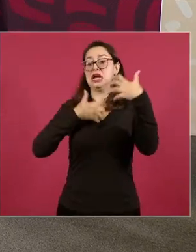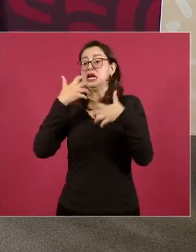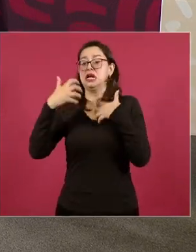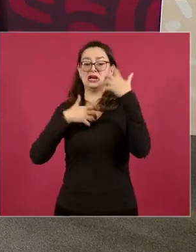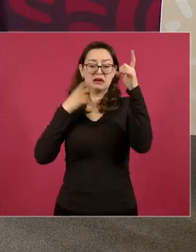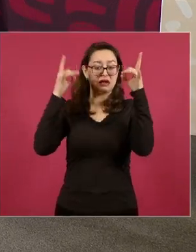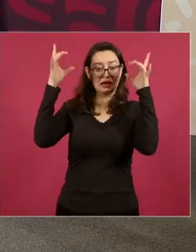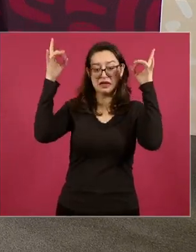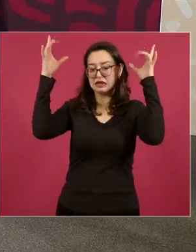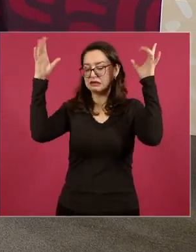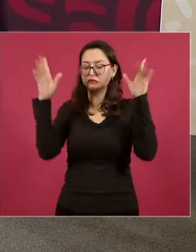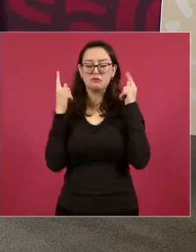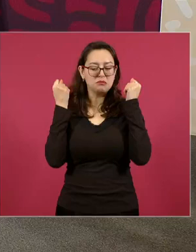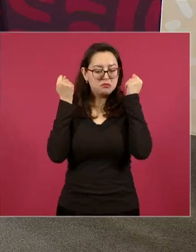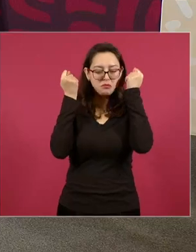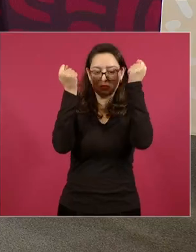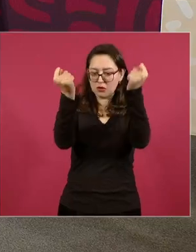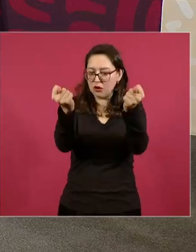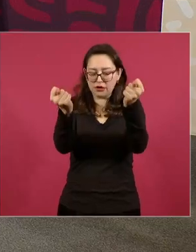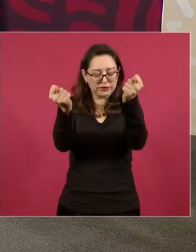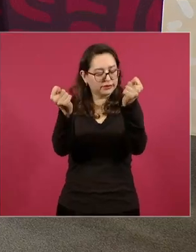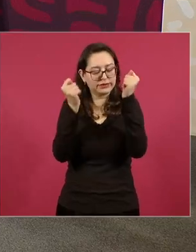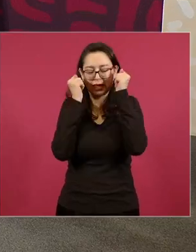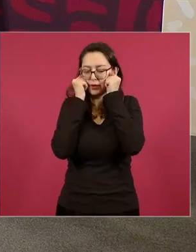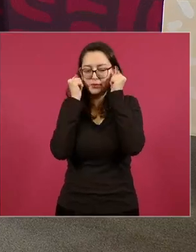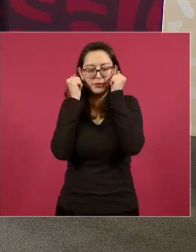motines emocionales no me interesa